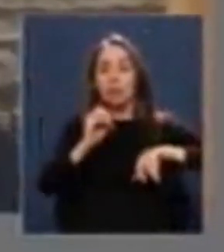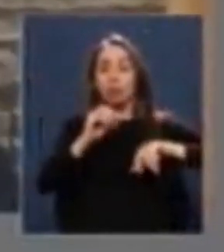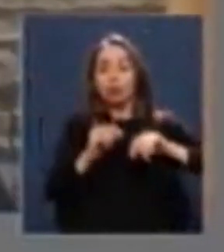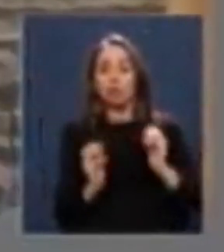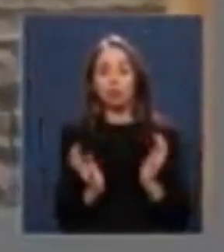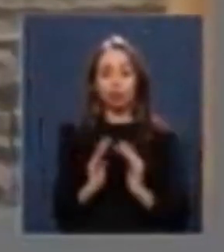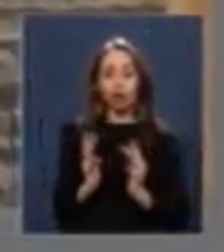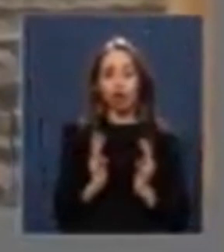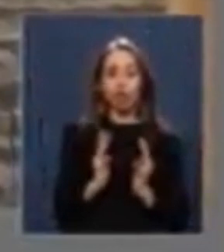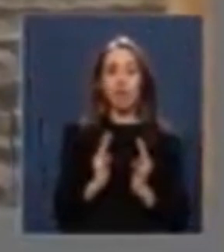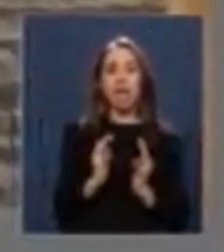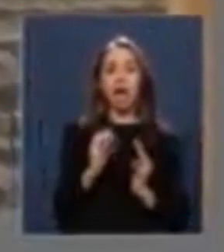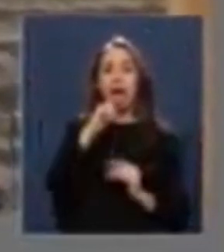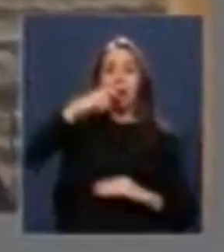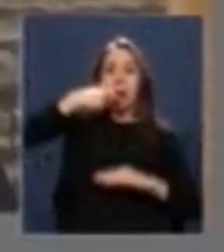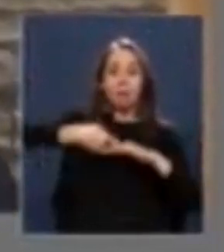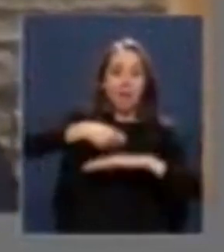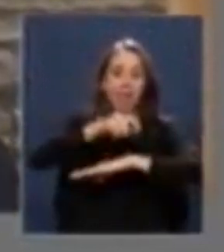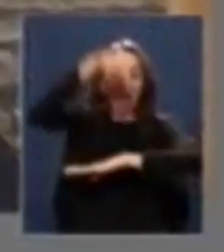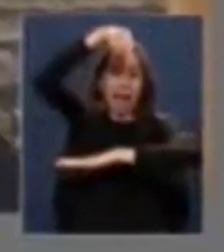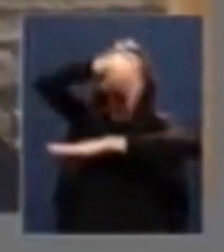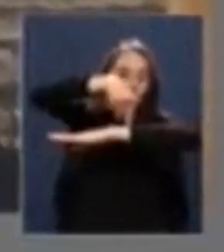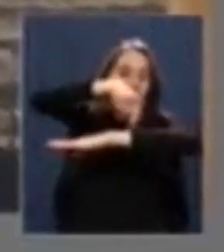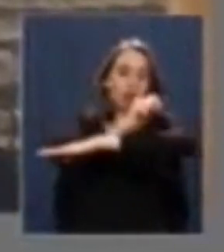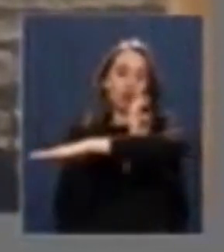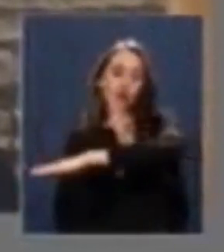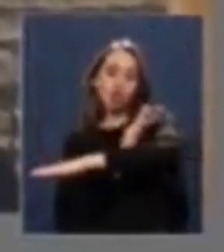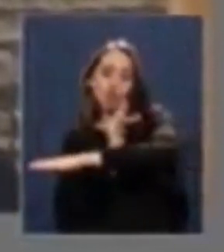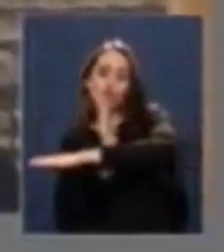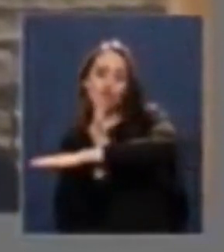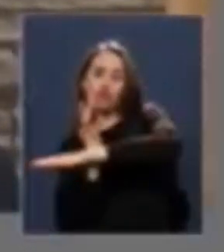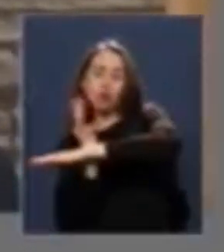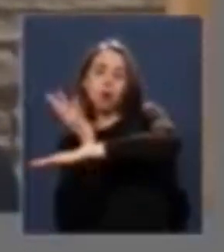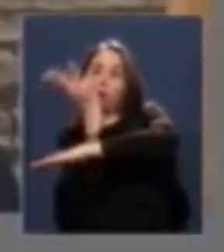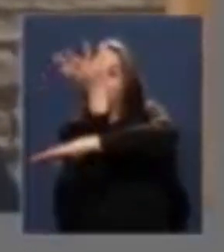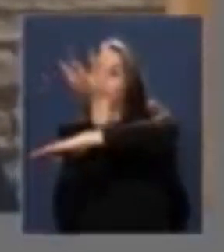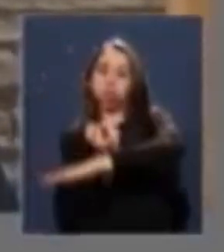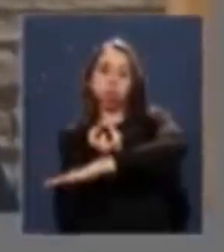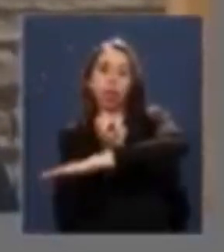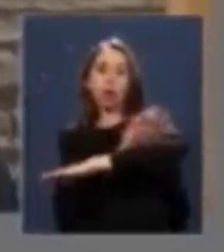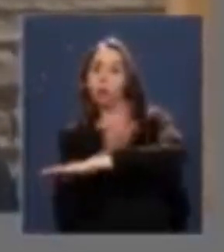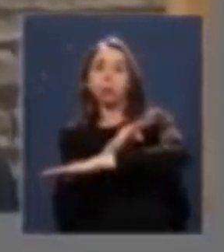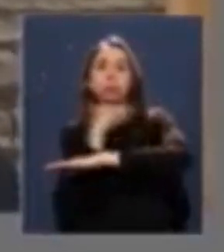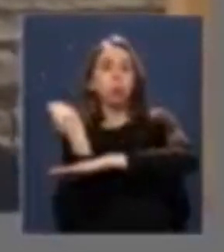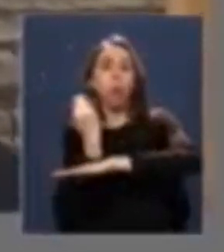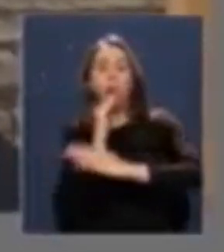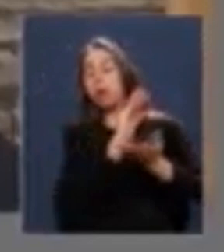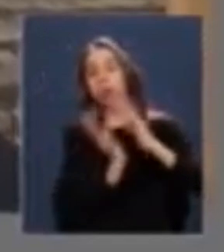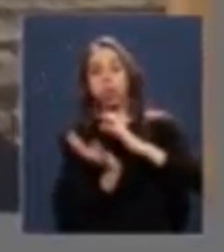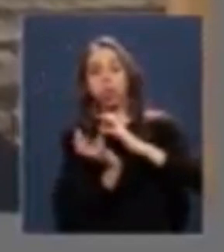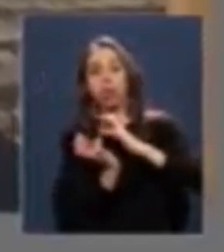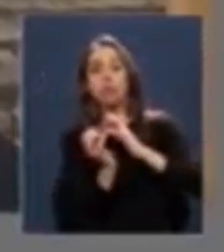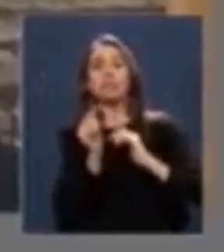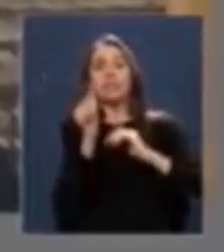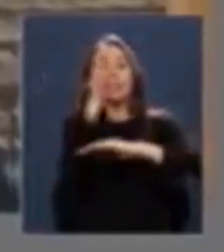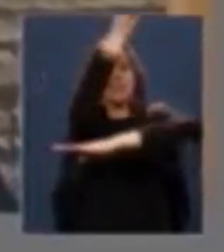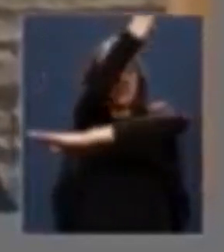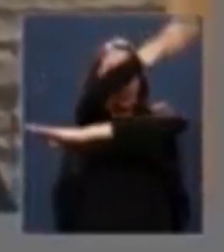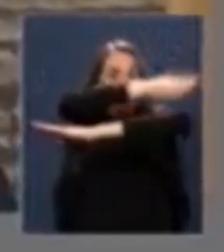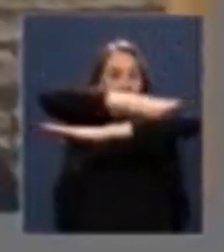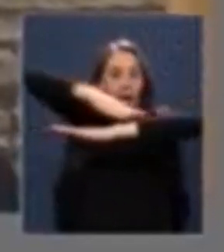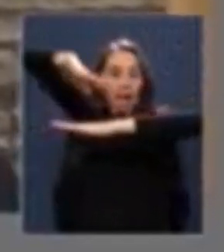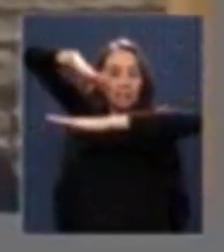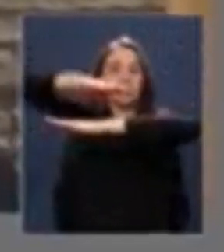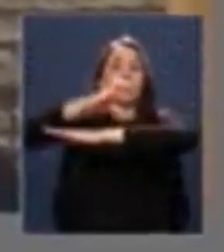coral en esa área. Puede tomar cientos de años para que la estructura física de un arrecife de coral se